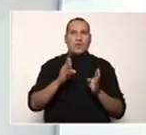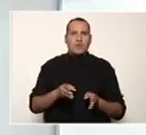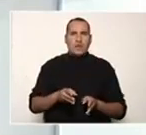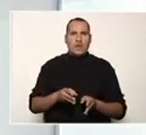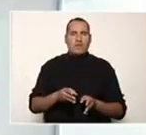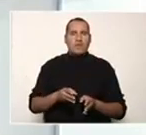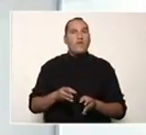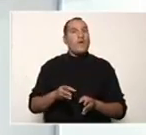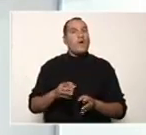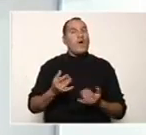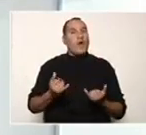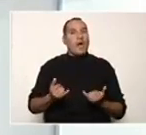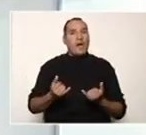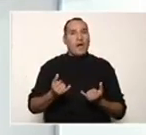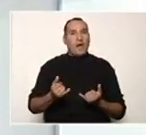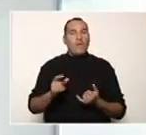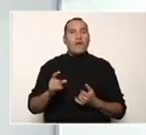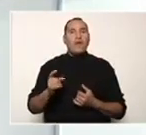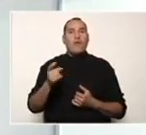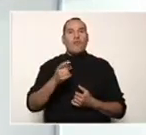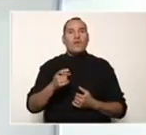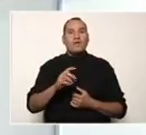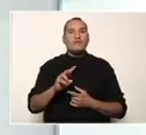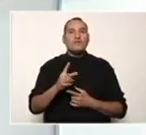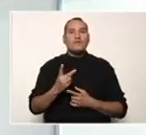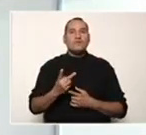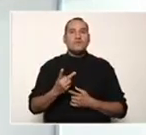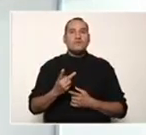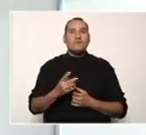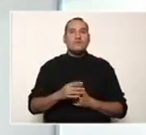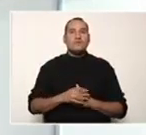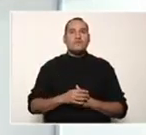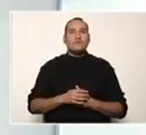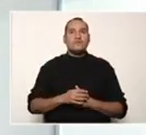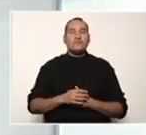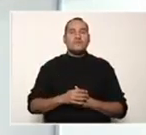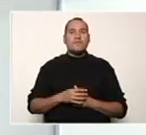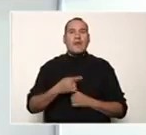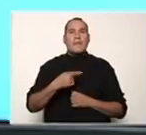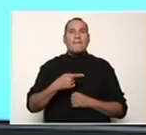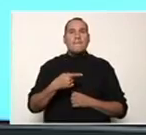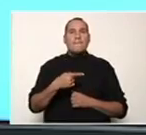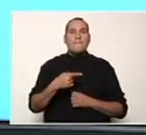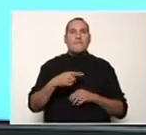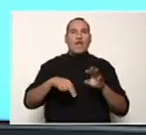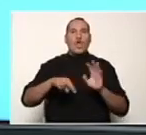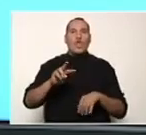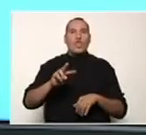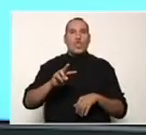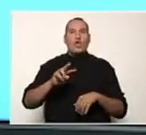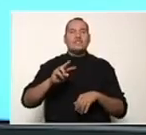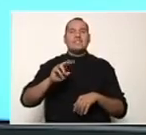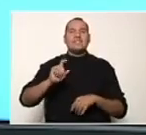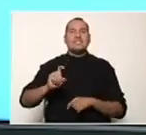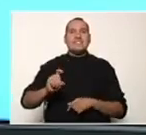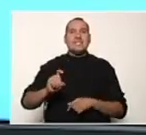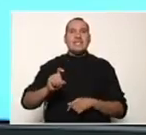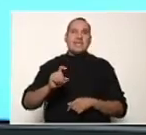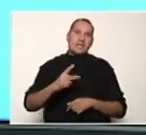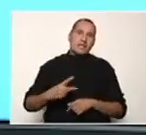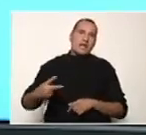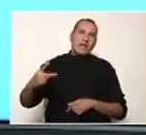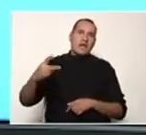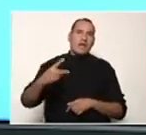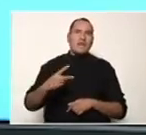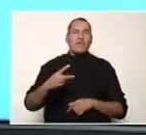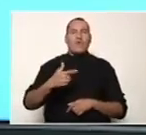pero utilizando ahora el segundo término. Menos 12X a la 2, lo divido